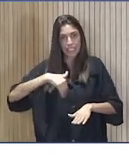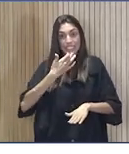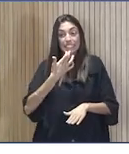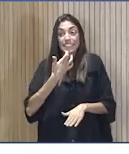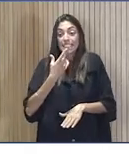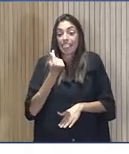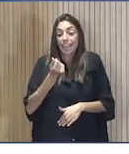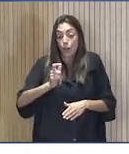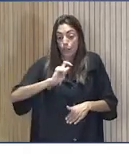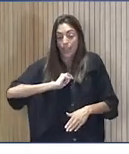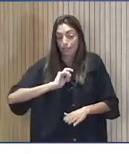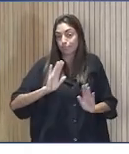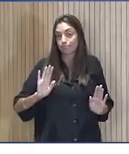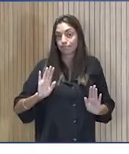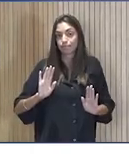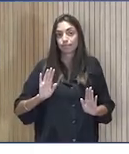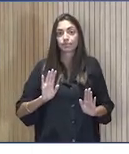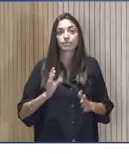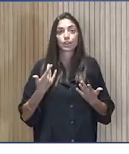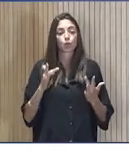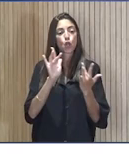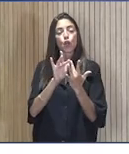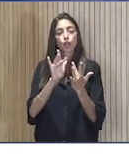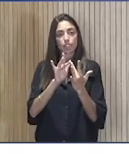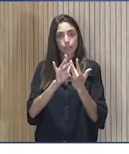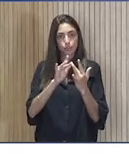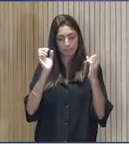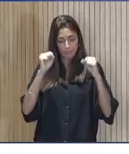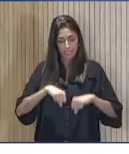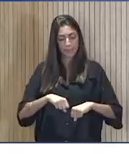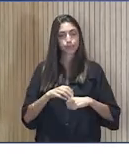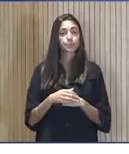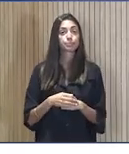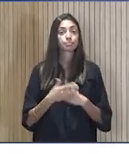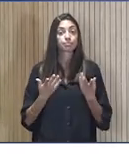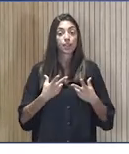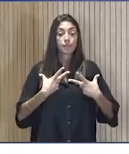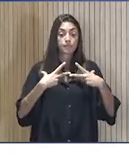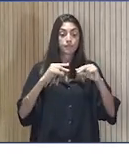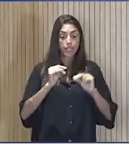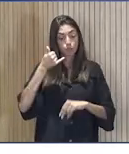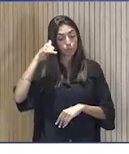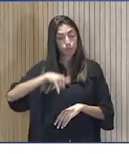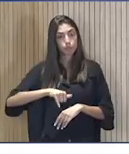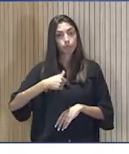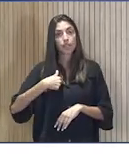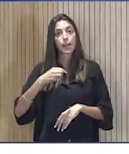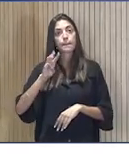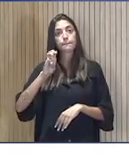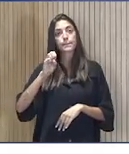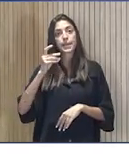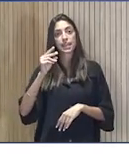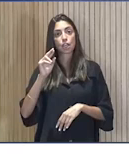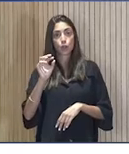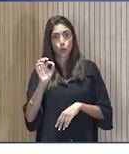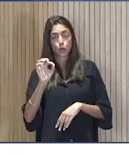y yo te pongo, ponme en contacto. Vale, termino y me llama Pedro Ochoa, director de informativos